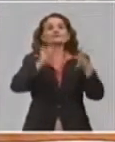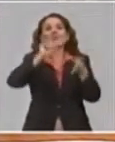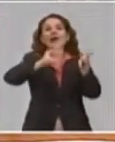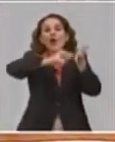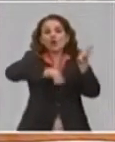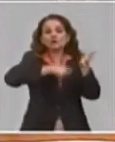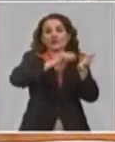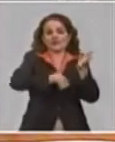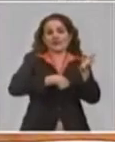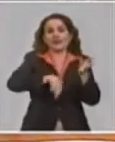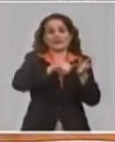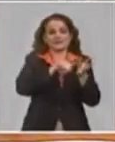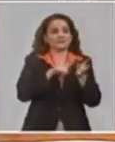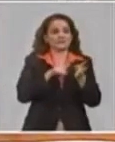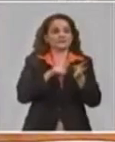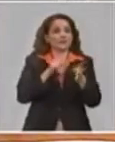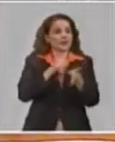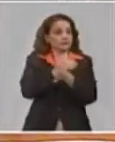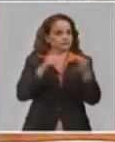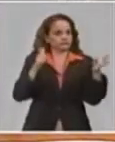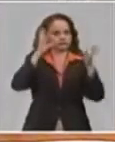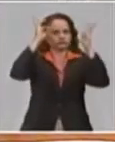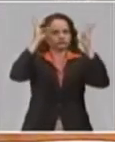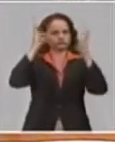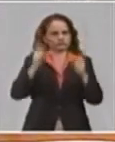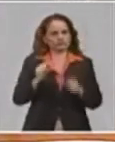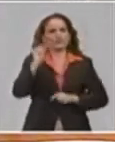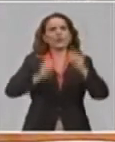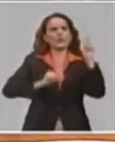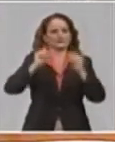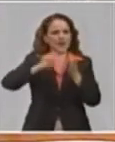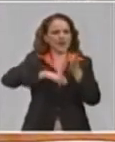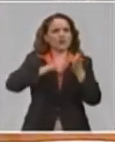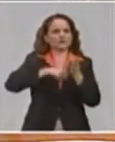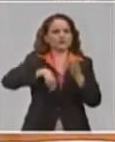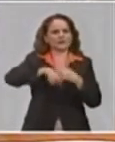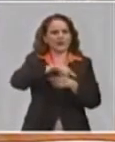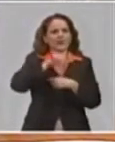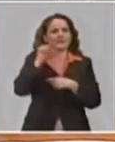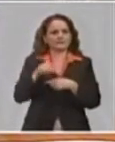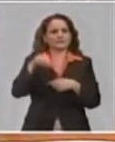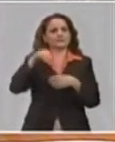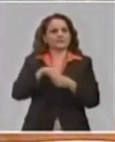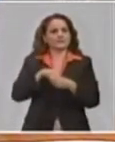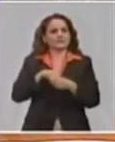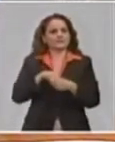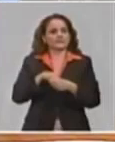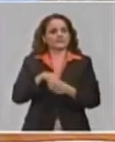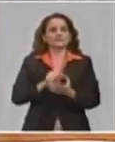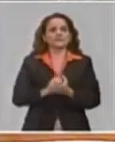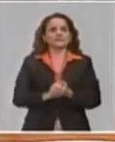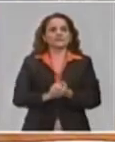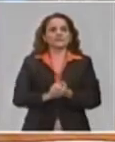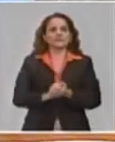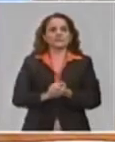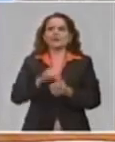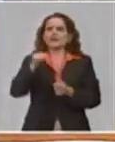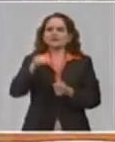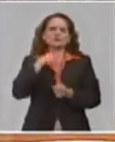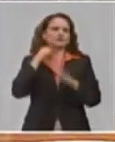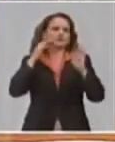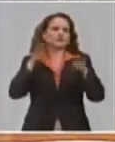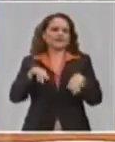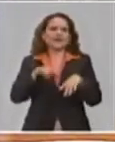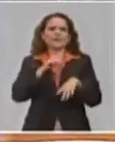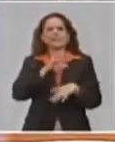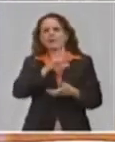de 60.318 trabajadores que son contratados, que están suspendidos. Esta cifra,